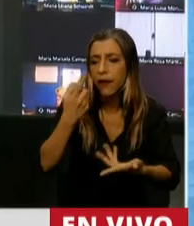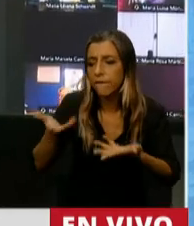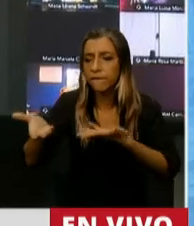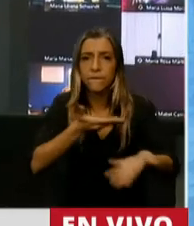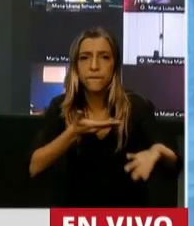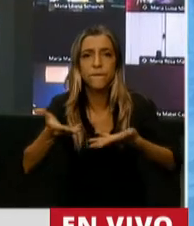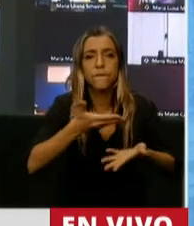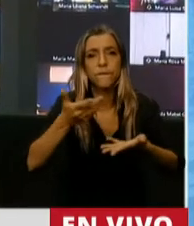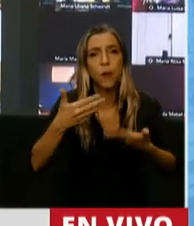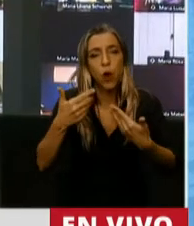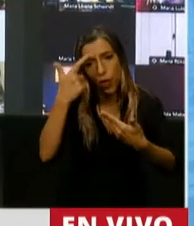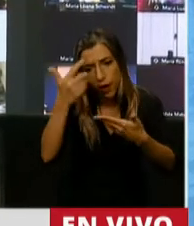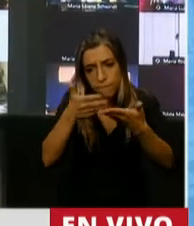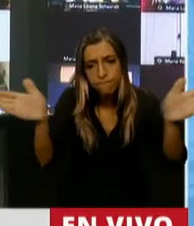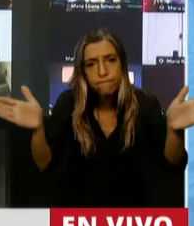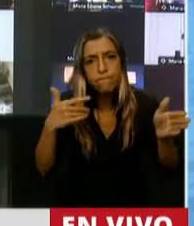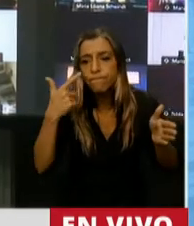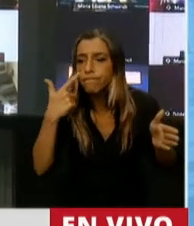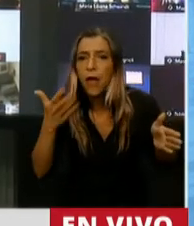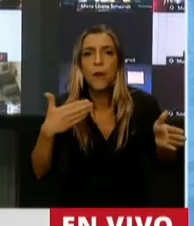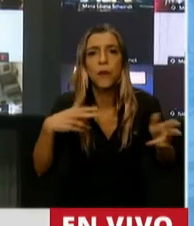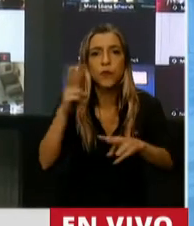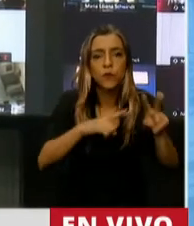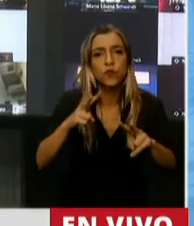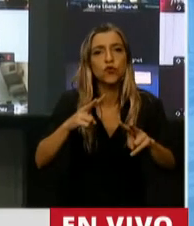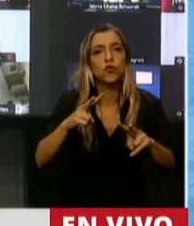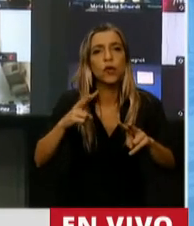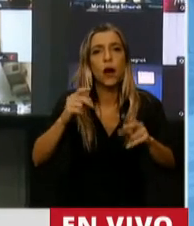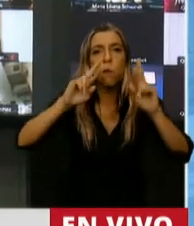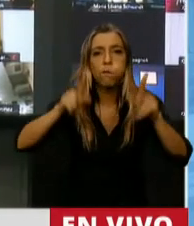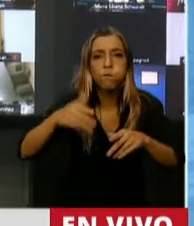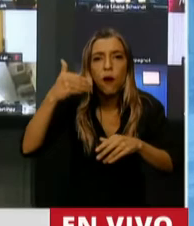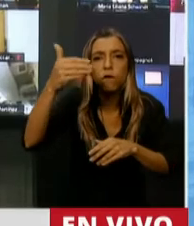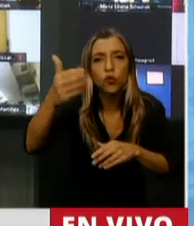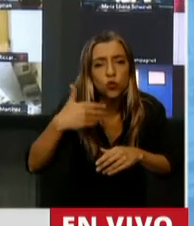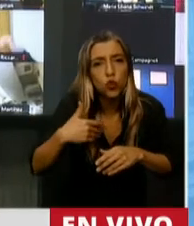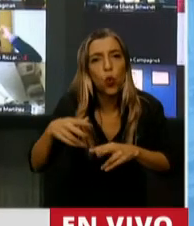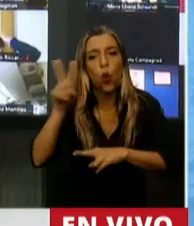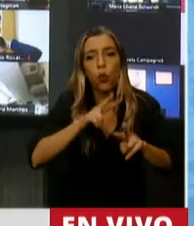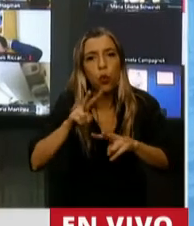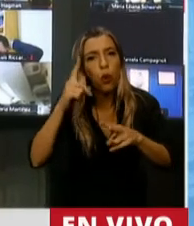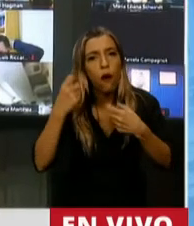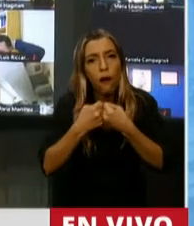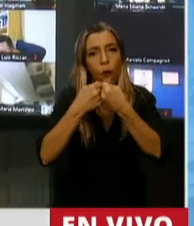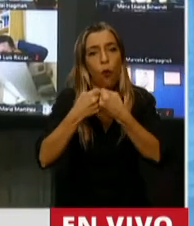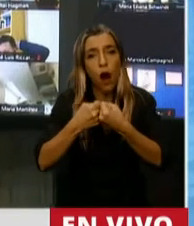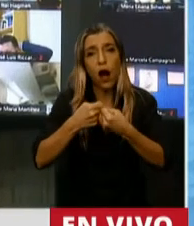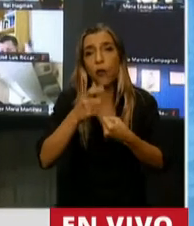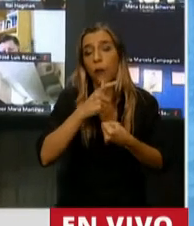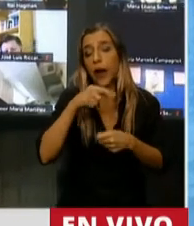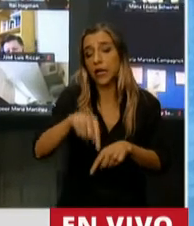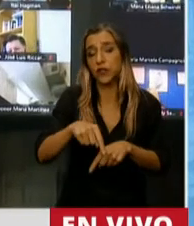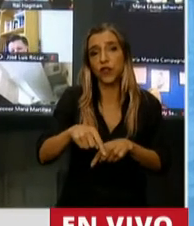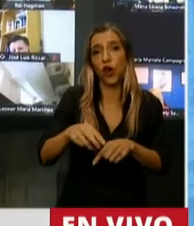ser largoplacistas en la construcción de los acuerdos y los consensos de que estamos discutiendo y que pareciese